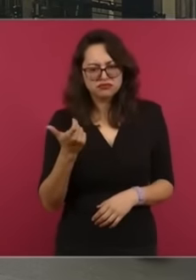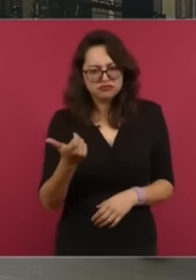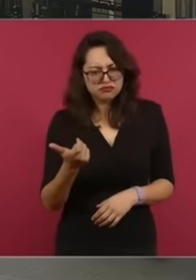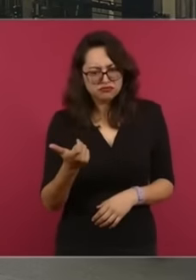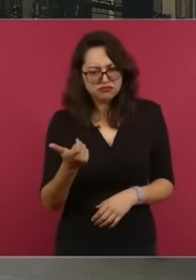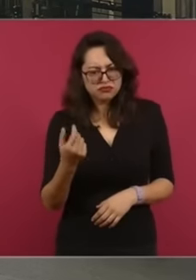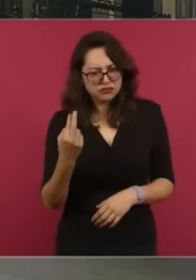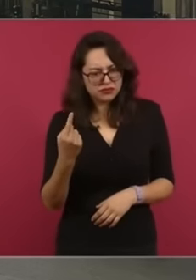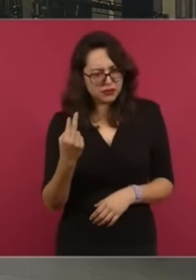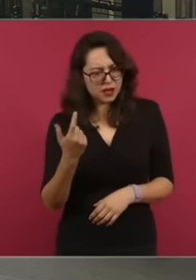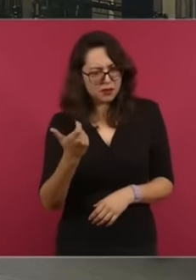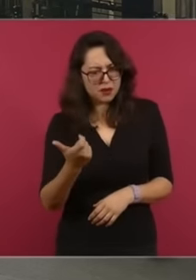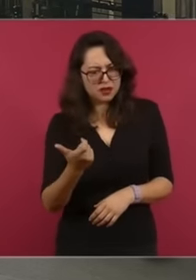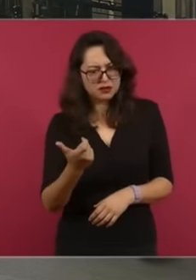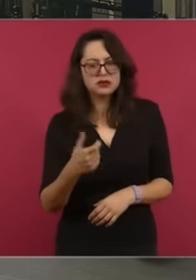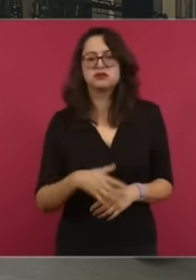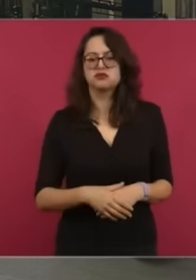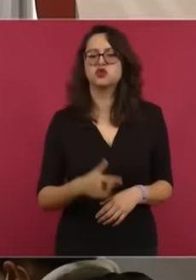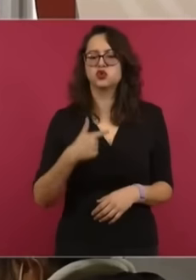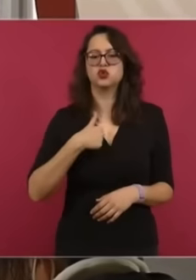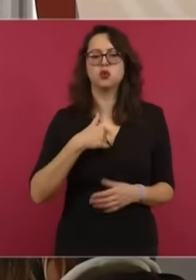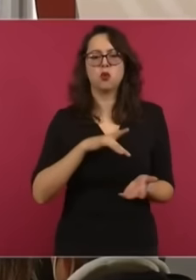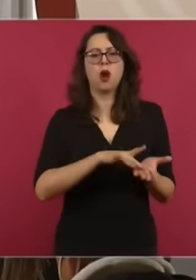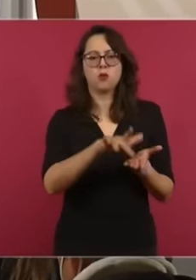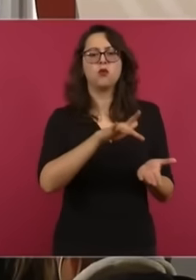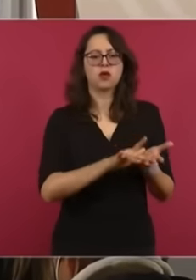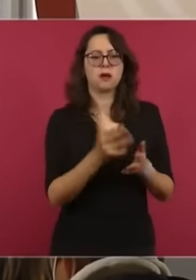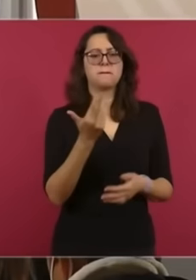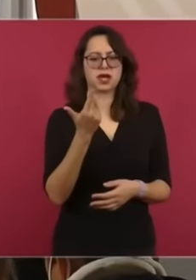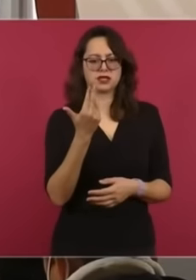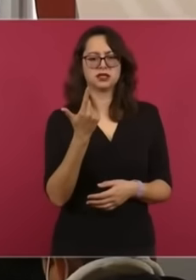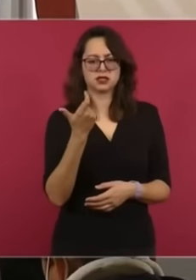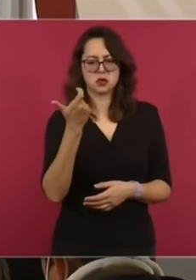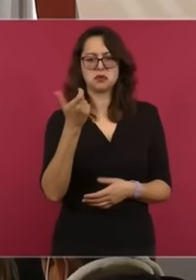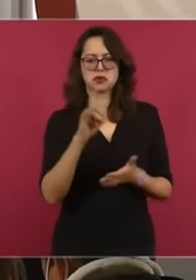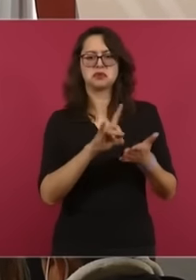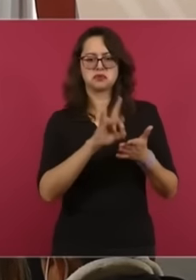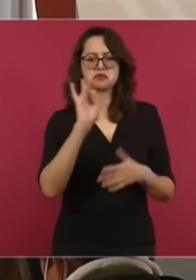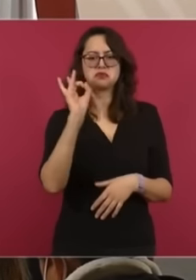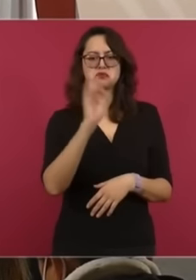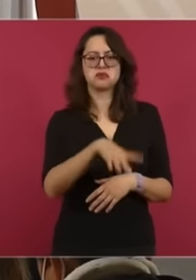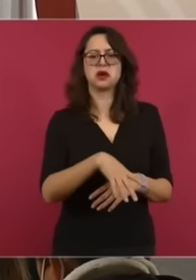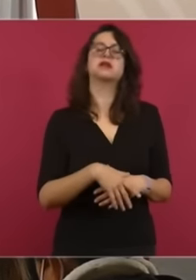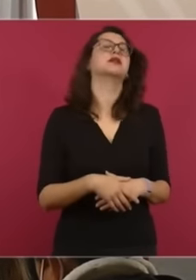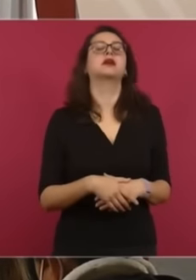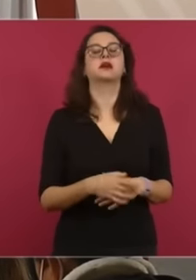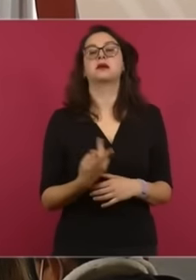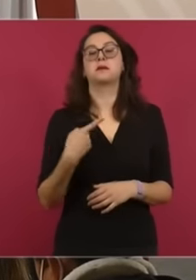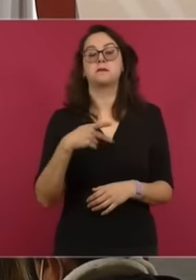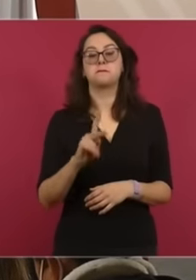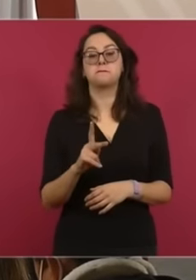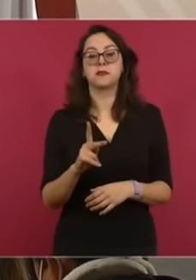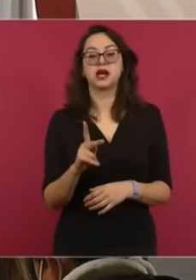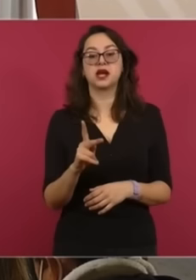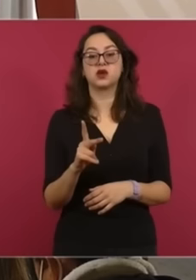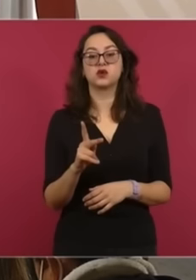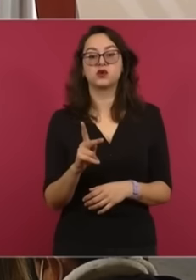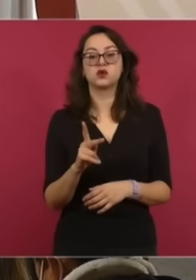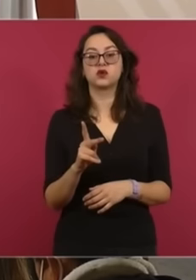yo se los voy a mandar los 25, nada más posterior, vea,